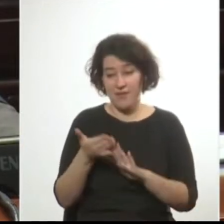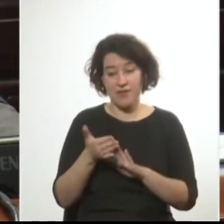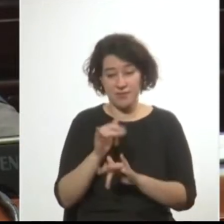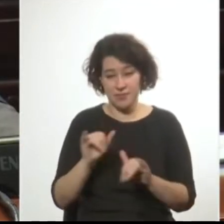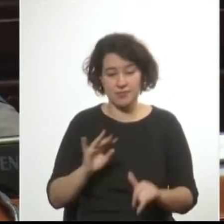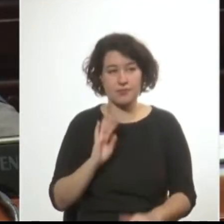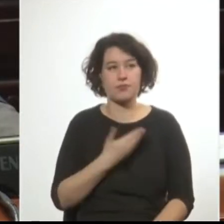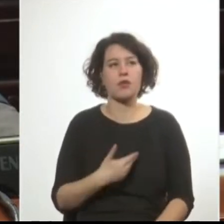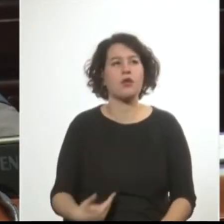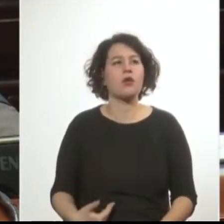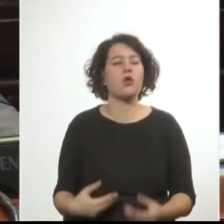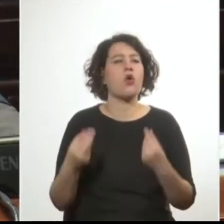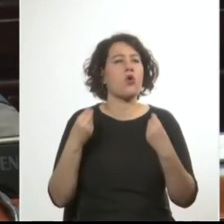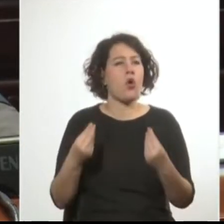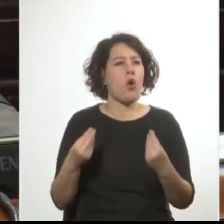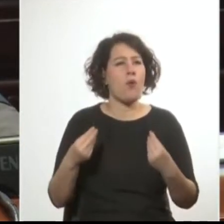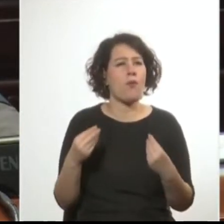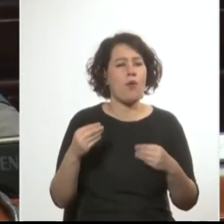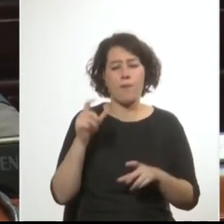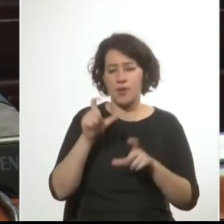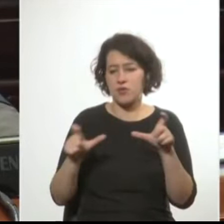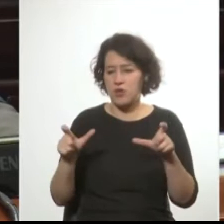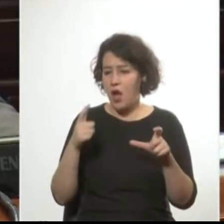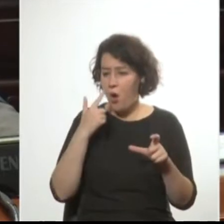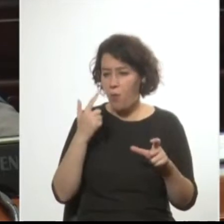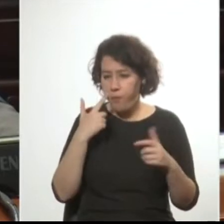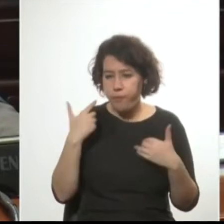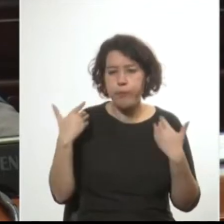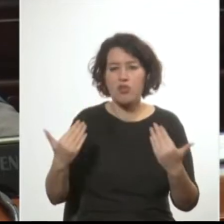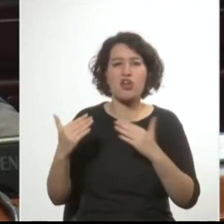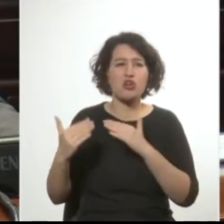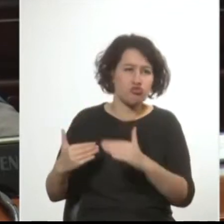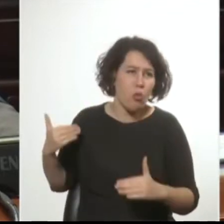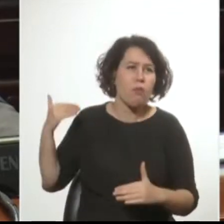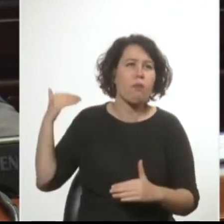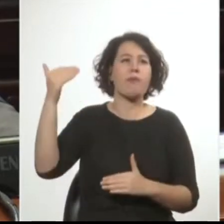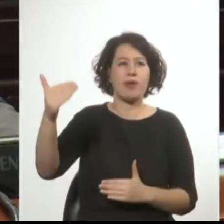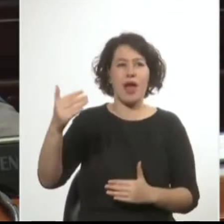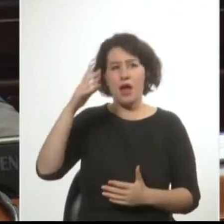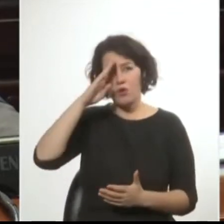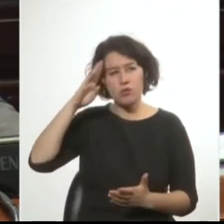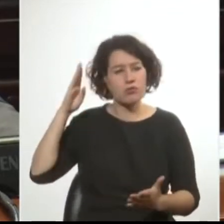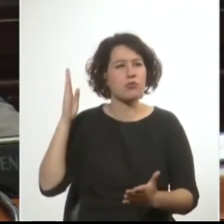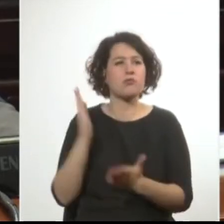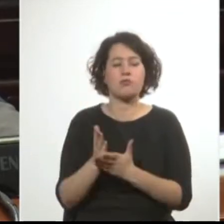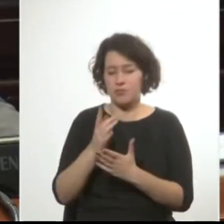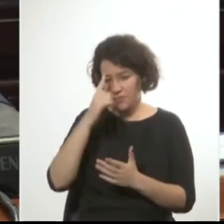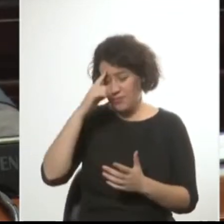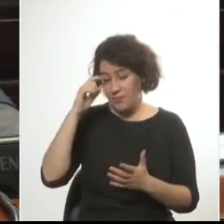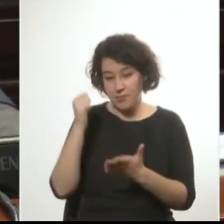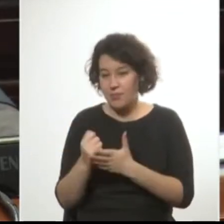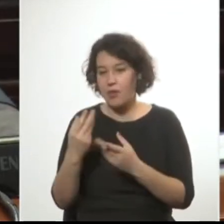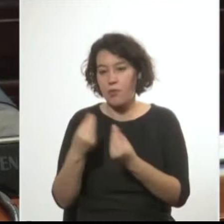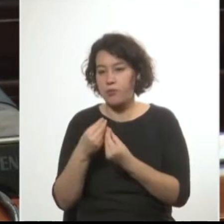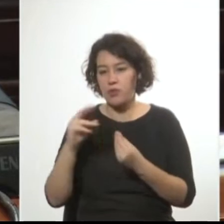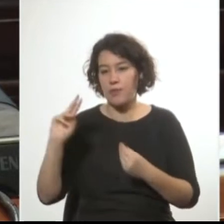¿Cómo aquellos hombres fueron capaces de superar un capítulo tan traumático que ensangretó a tantas